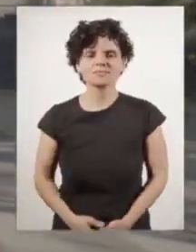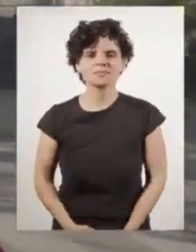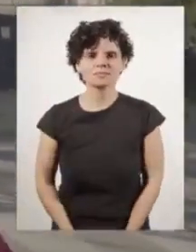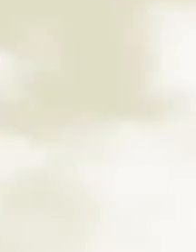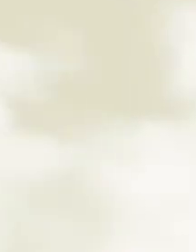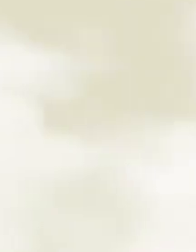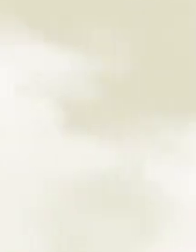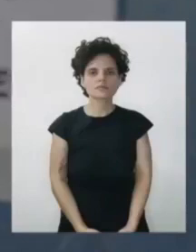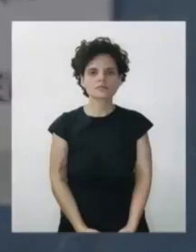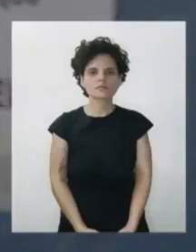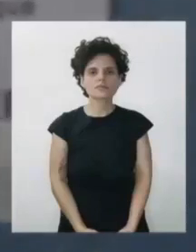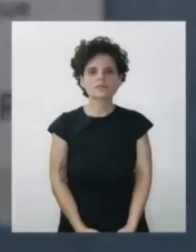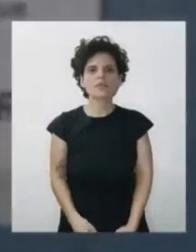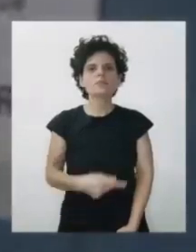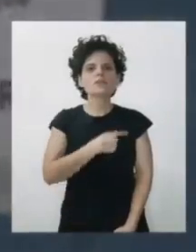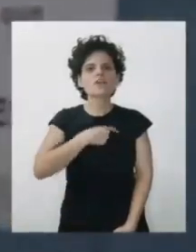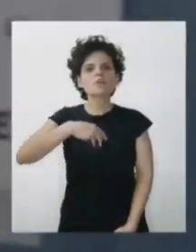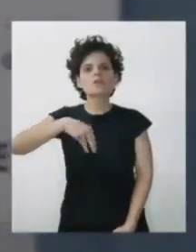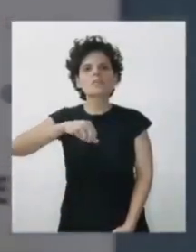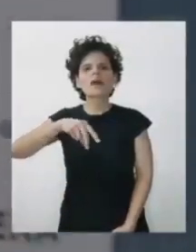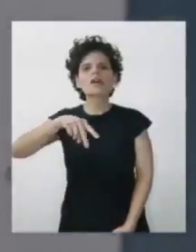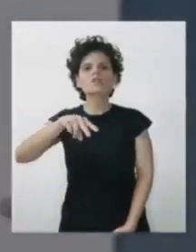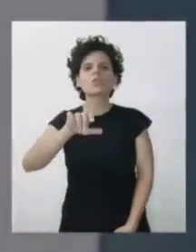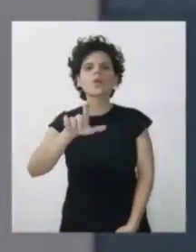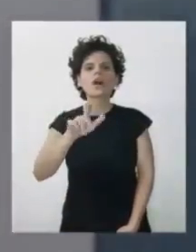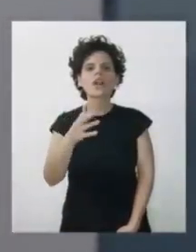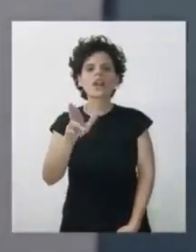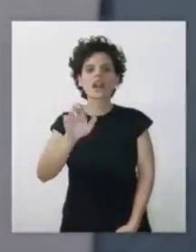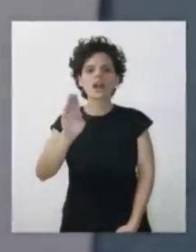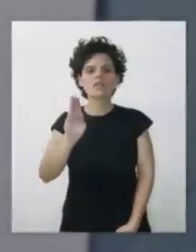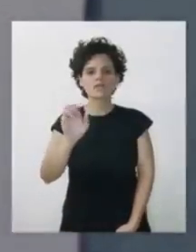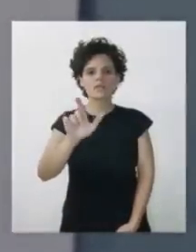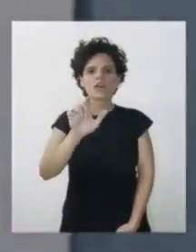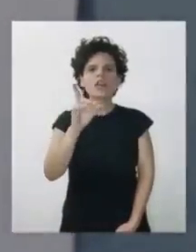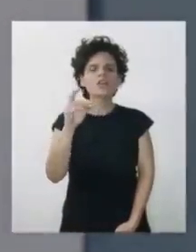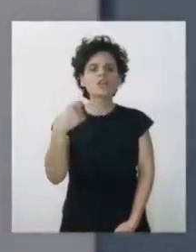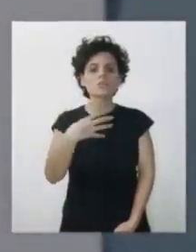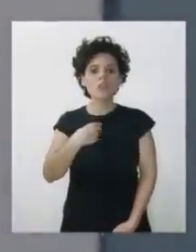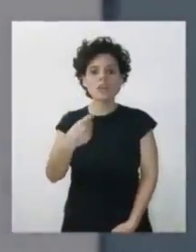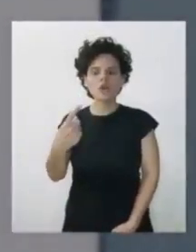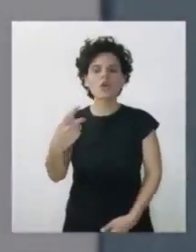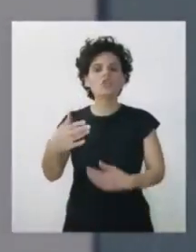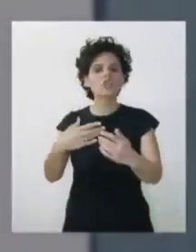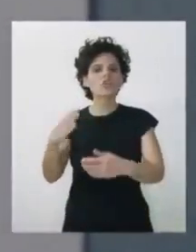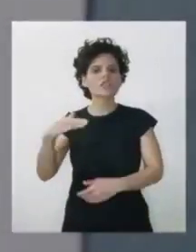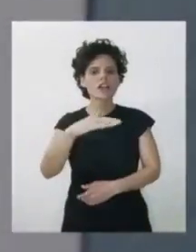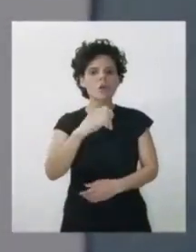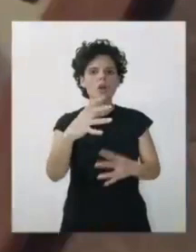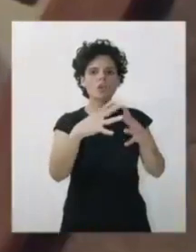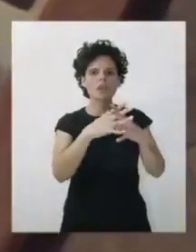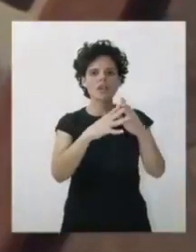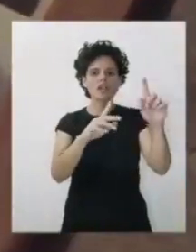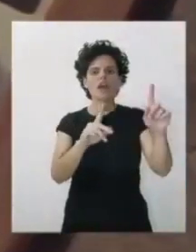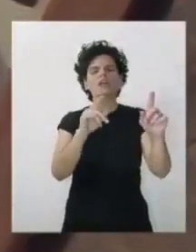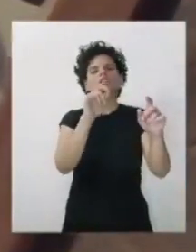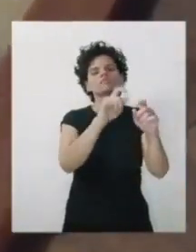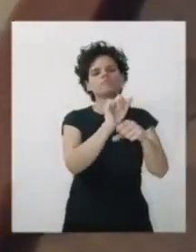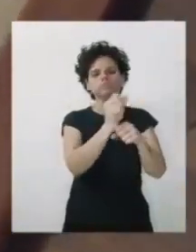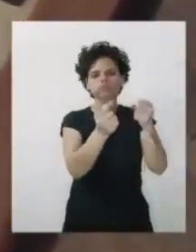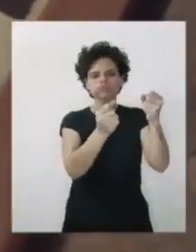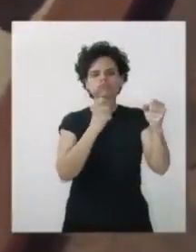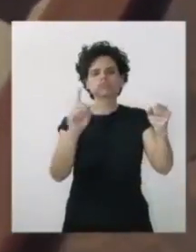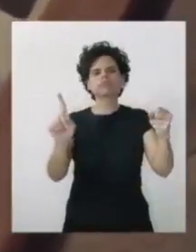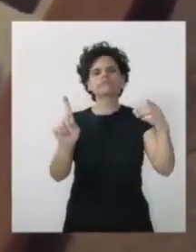¡Gracias! ¡Gracias! A mi hijo en Talcahuano, los militares, lo